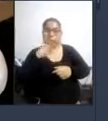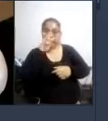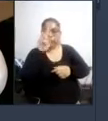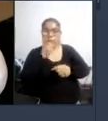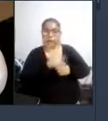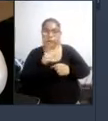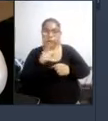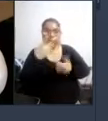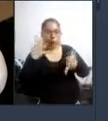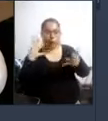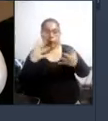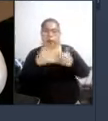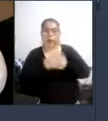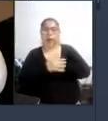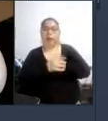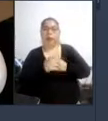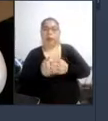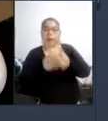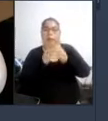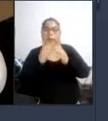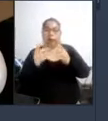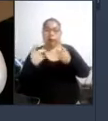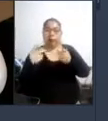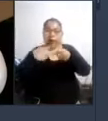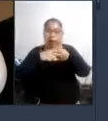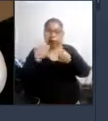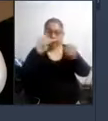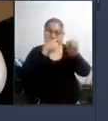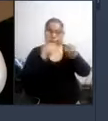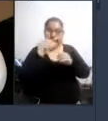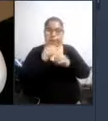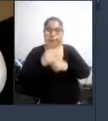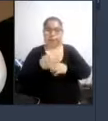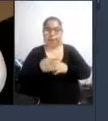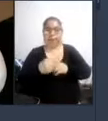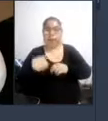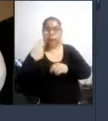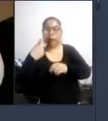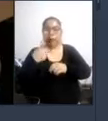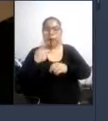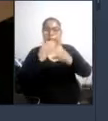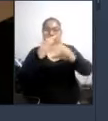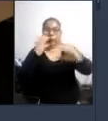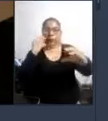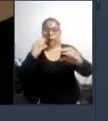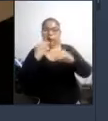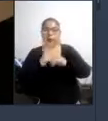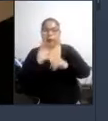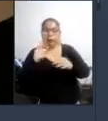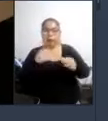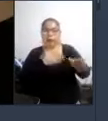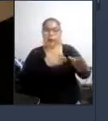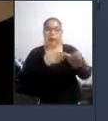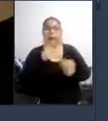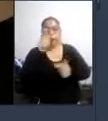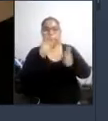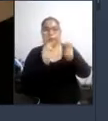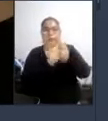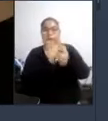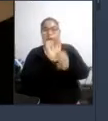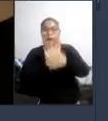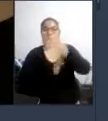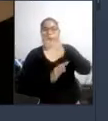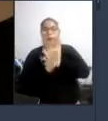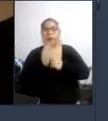incapaz de poder instalar o sea incapaz de poder hacer un bus que sea accesible a una persona con discapacidad